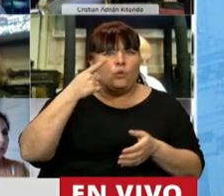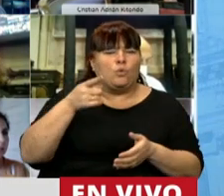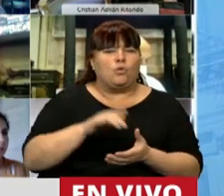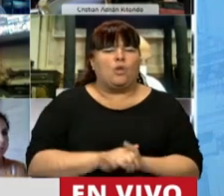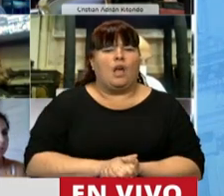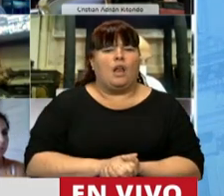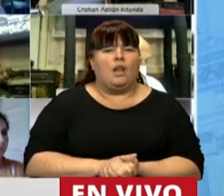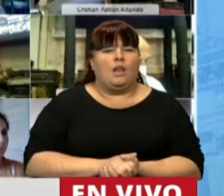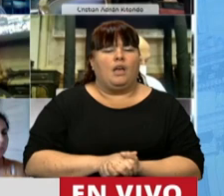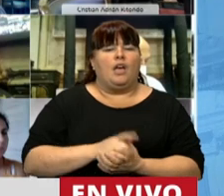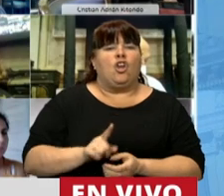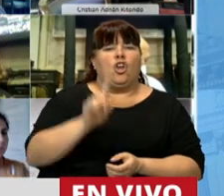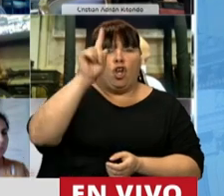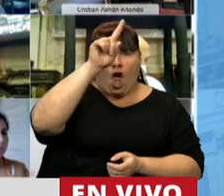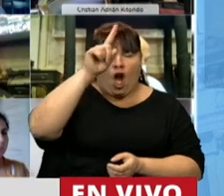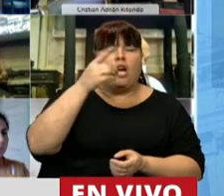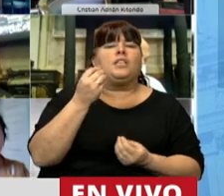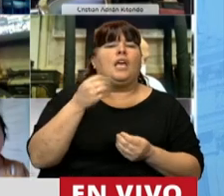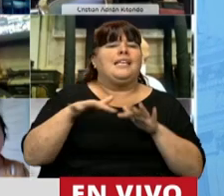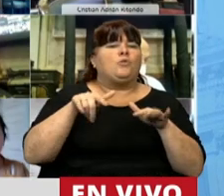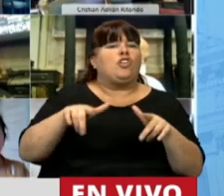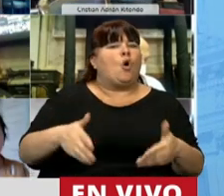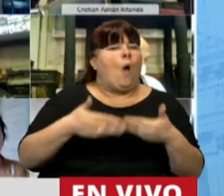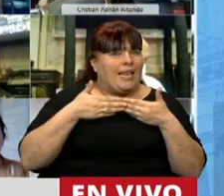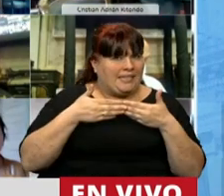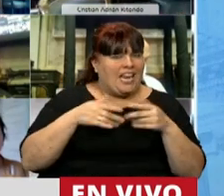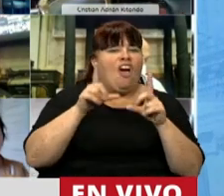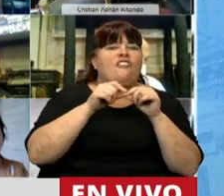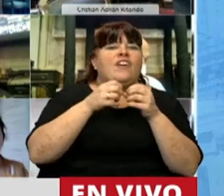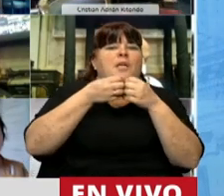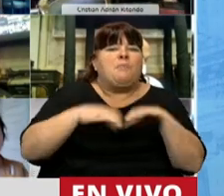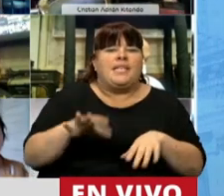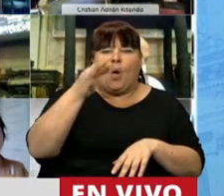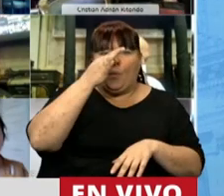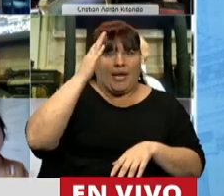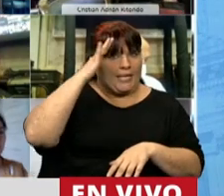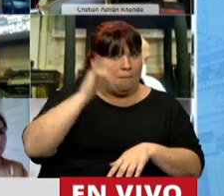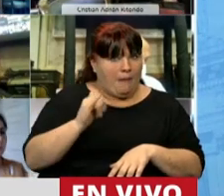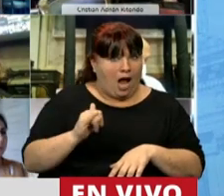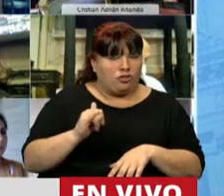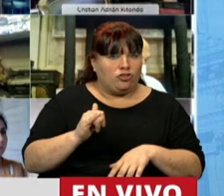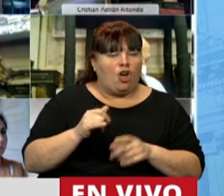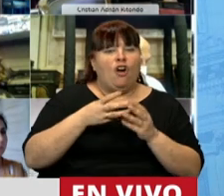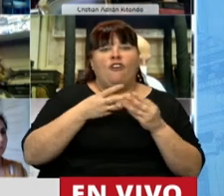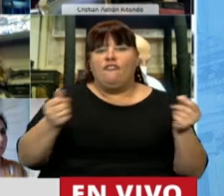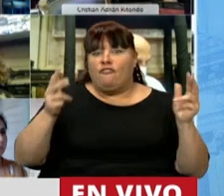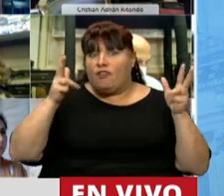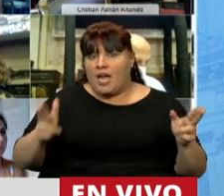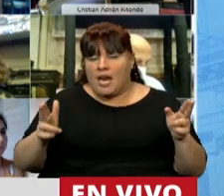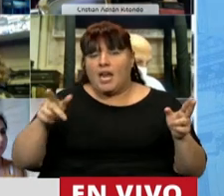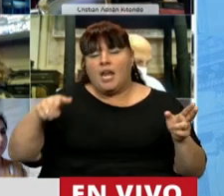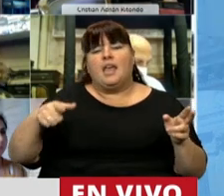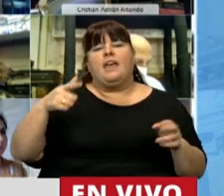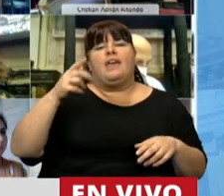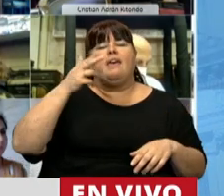en el NOA en el contexto de la cuarentena, con fecha de inicio el 20 de marzo y fecha de corte